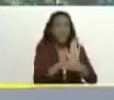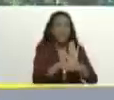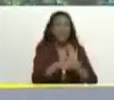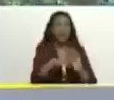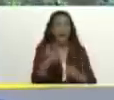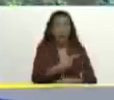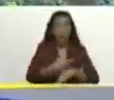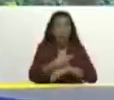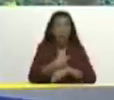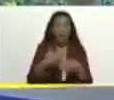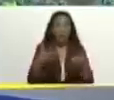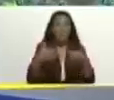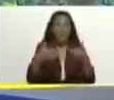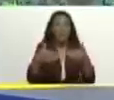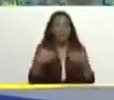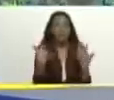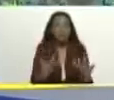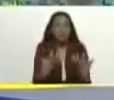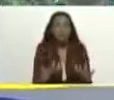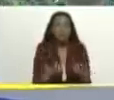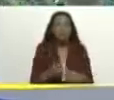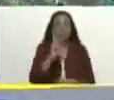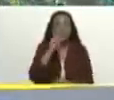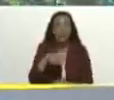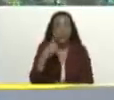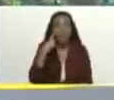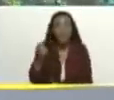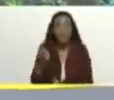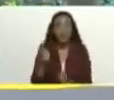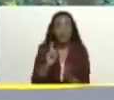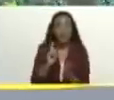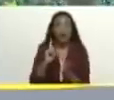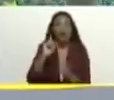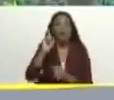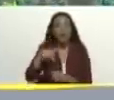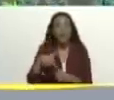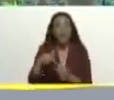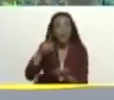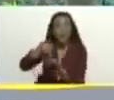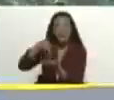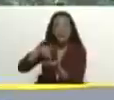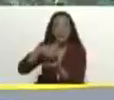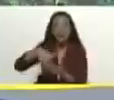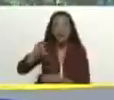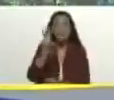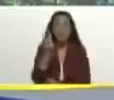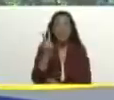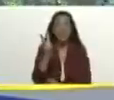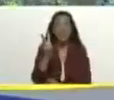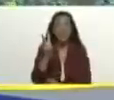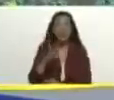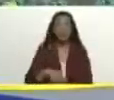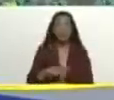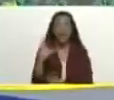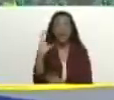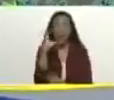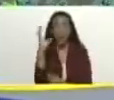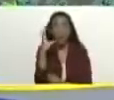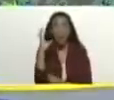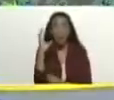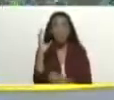gobierno panameño. Pero también vemos nosotros en territorio venezolano, territorio colombiano,